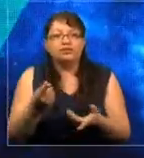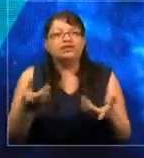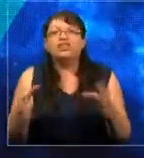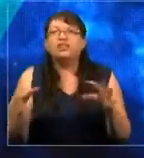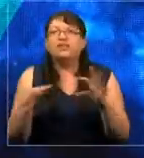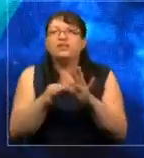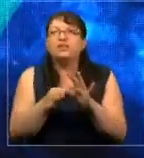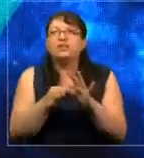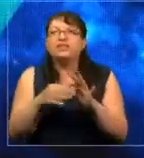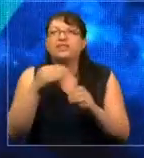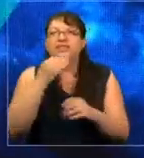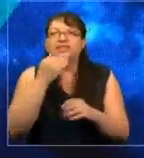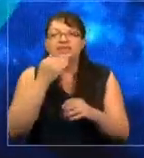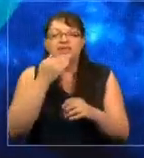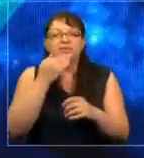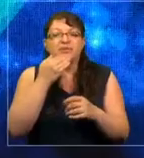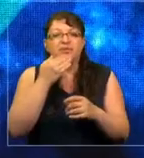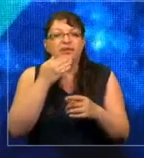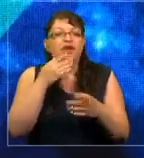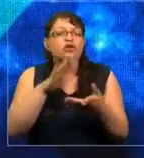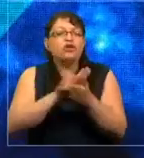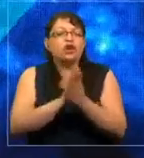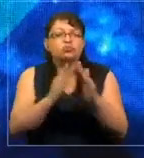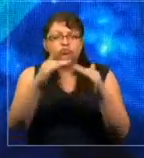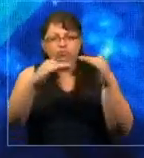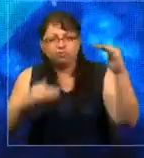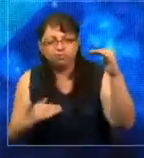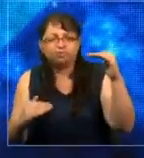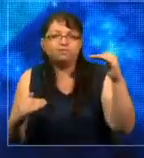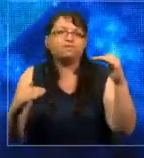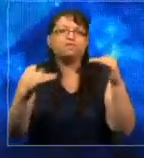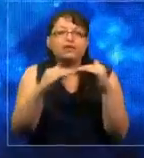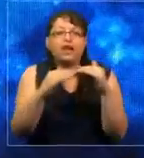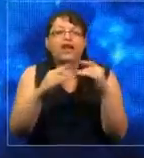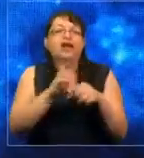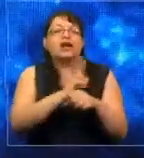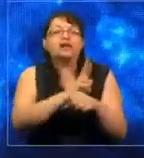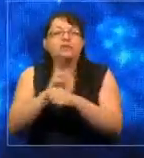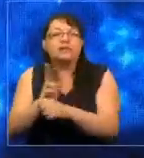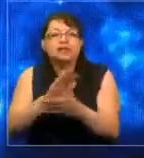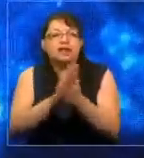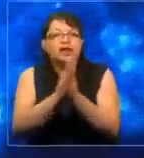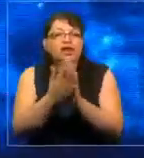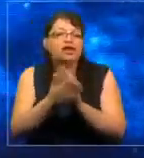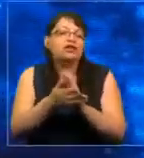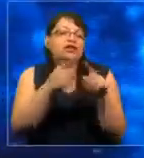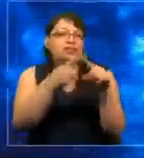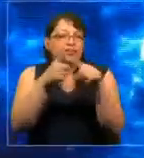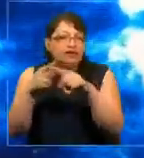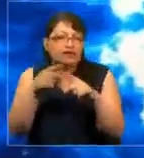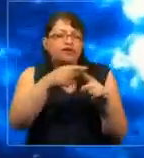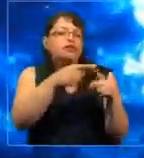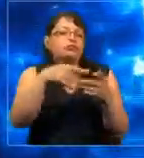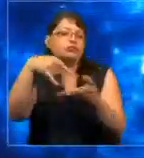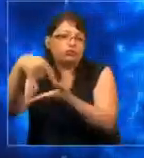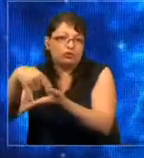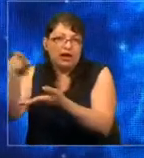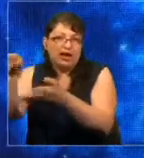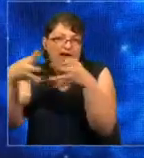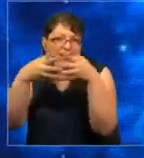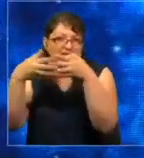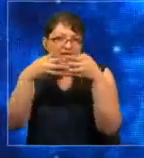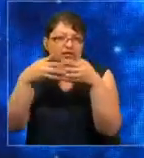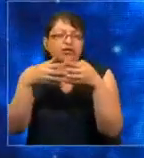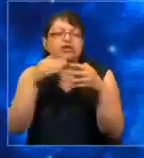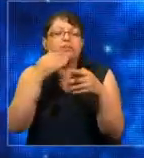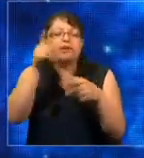cerrar la brecha que existía entre los representantes de todos los niveles del poder legislativo en Estados Unidos y